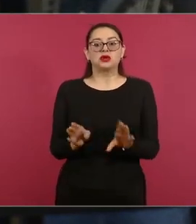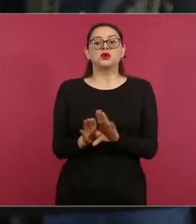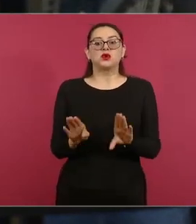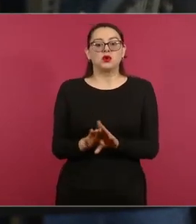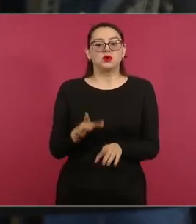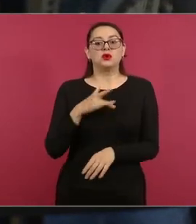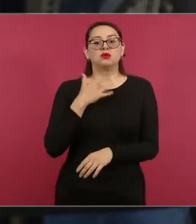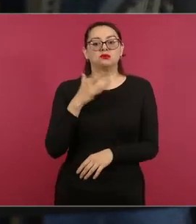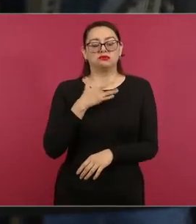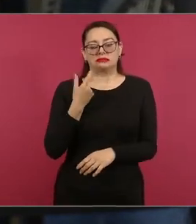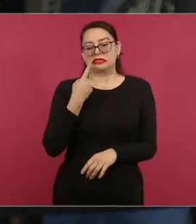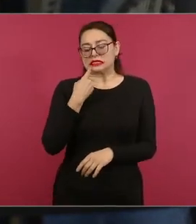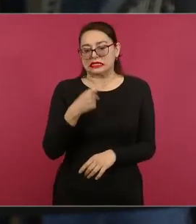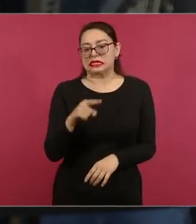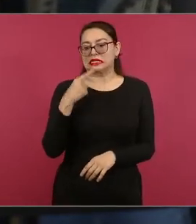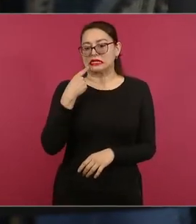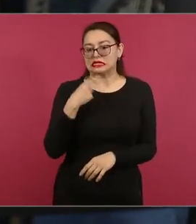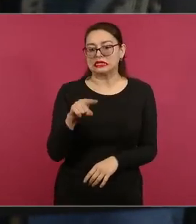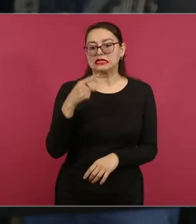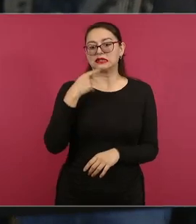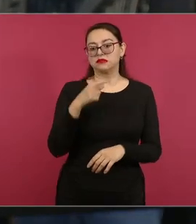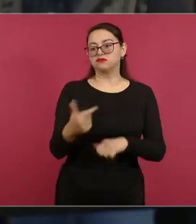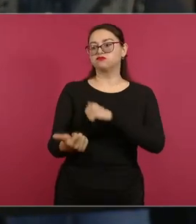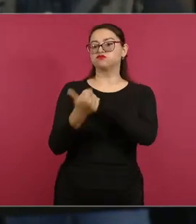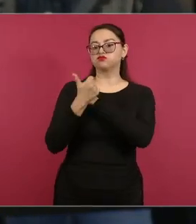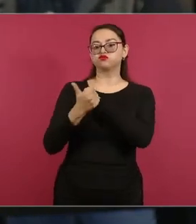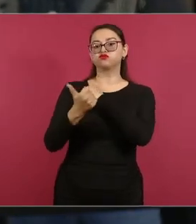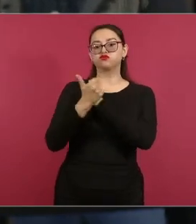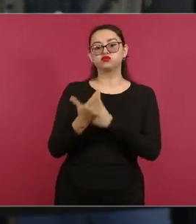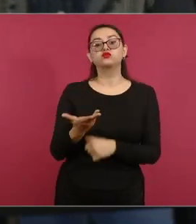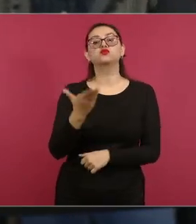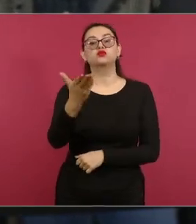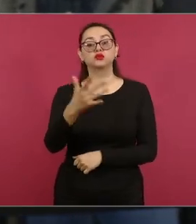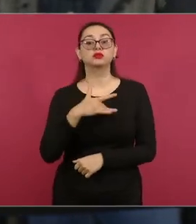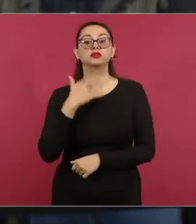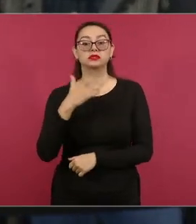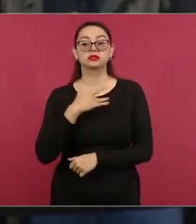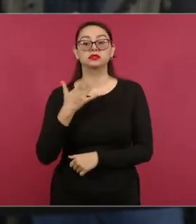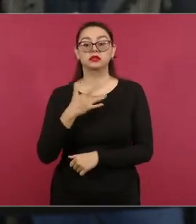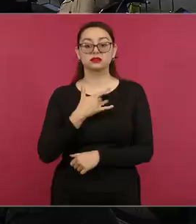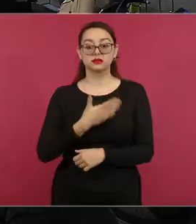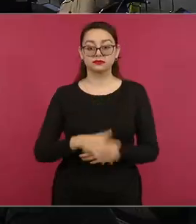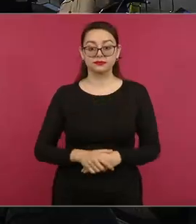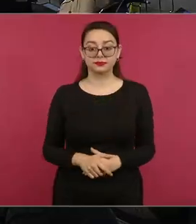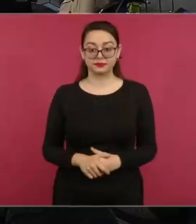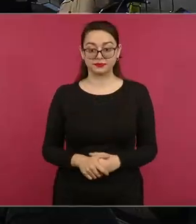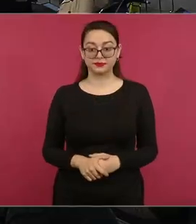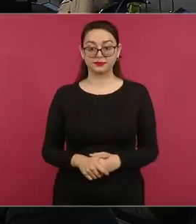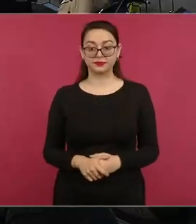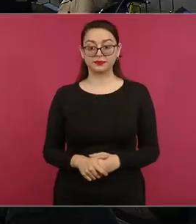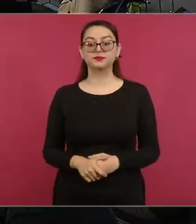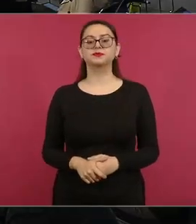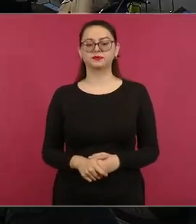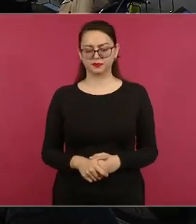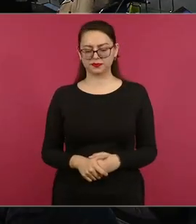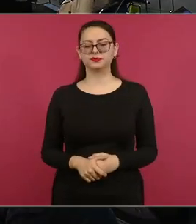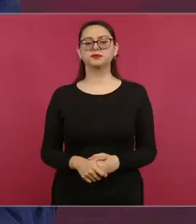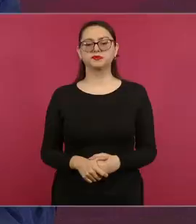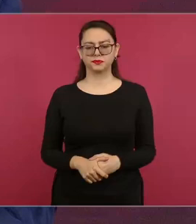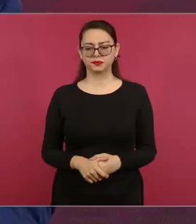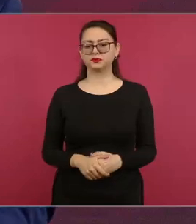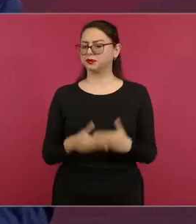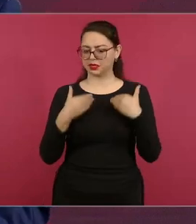quejas que están llegando a través de Audiorama, señor presidente, como primera pregunta? Bueno, que entendemos